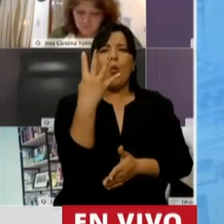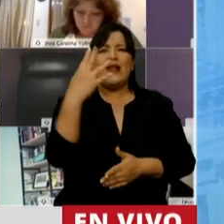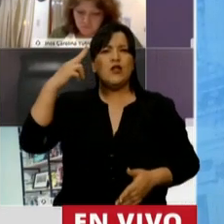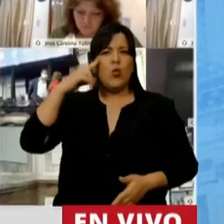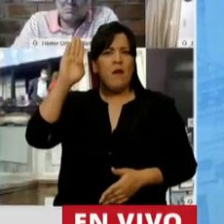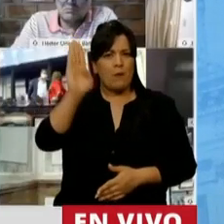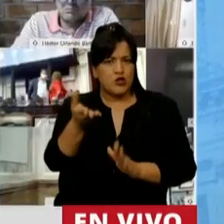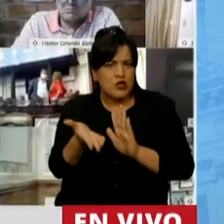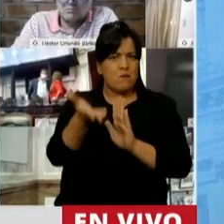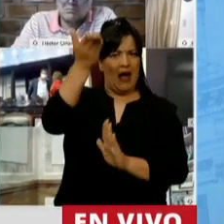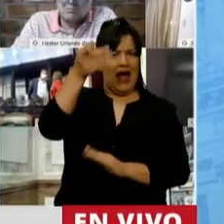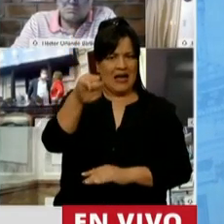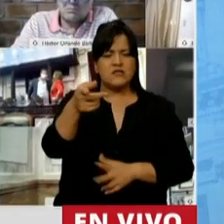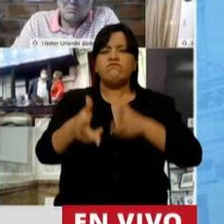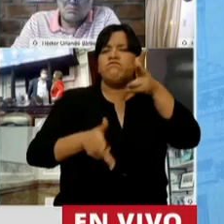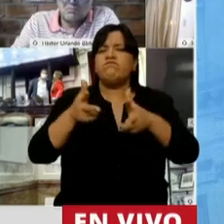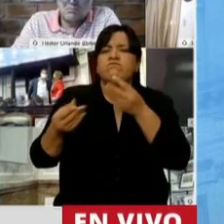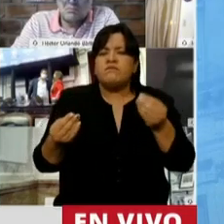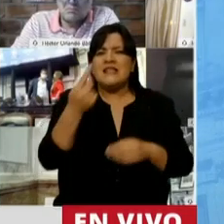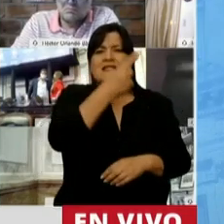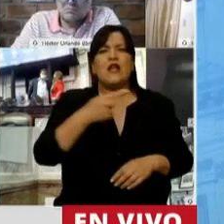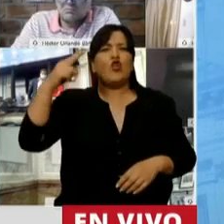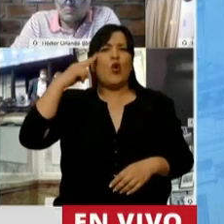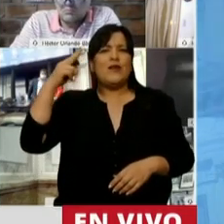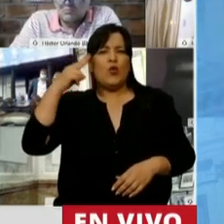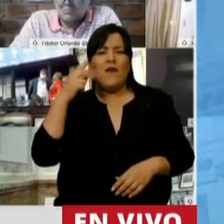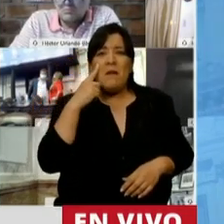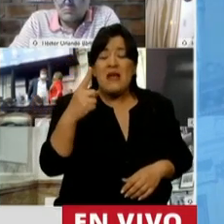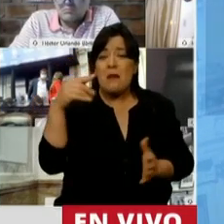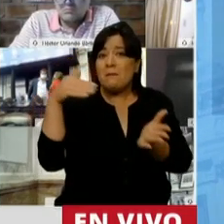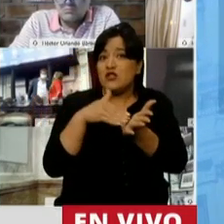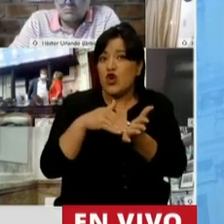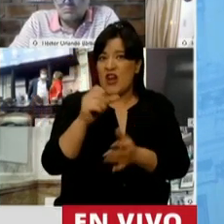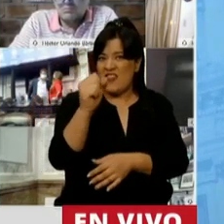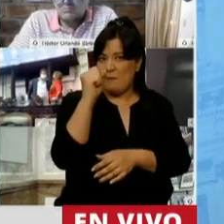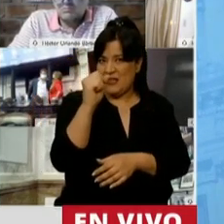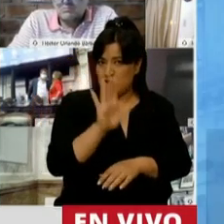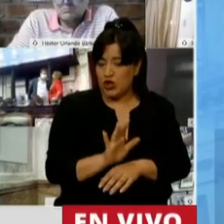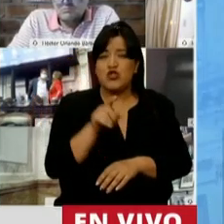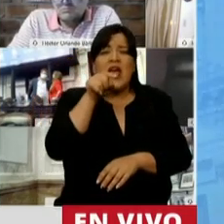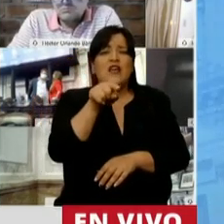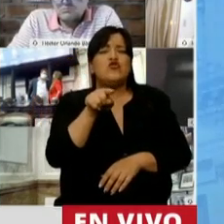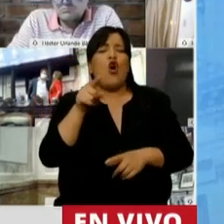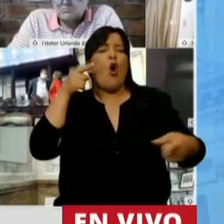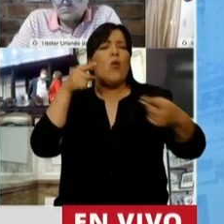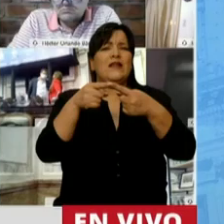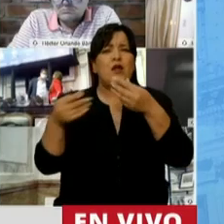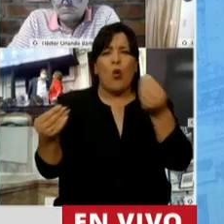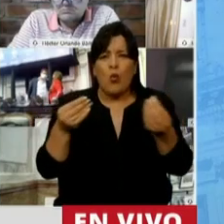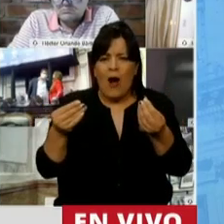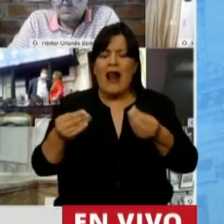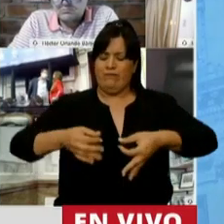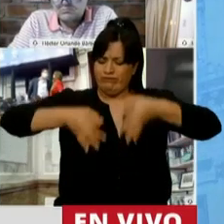Estamos hablando de 199 mil millones de pesos. Esto servirá para la